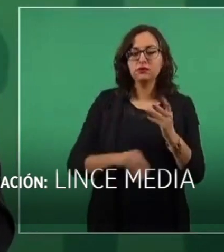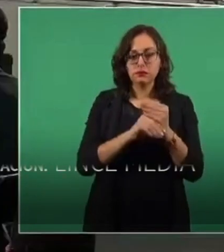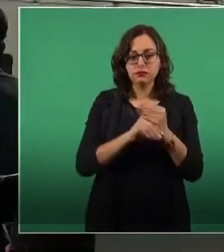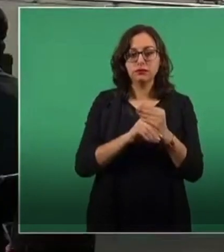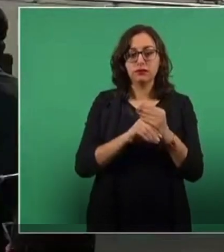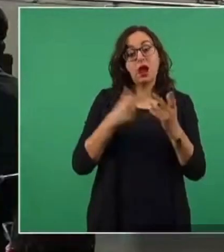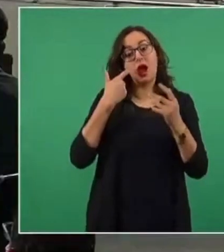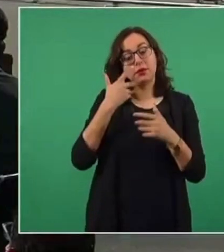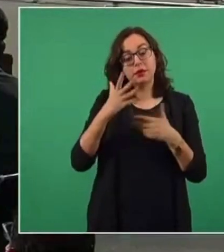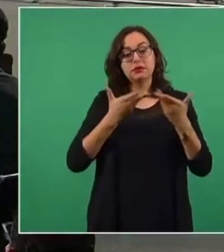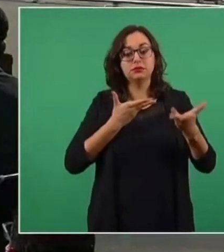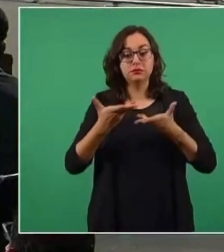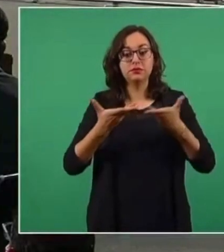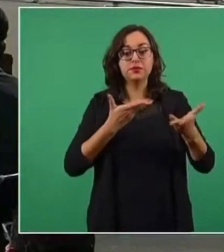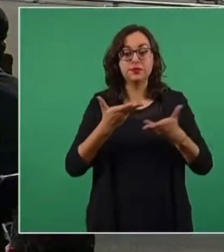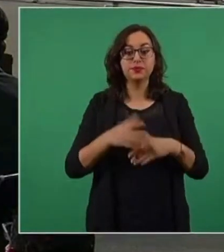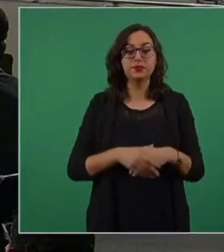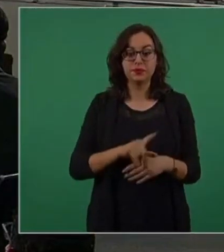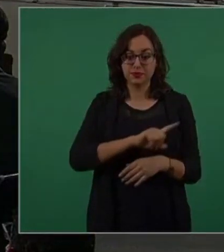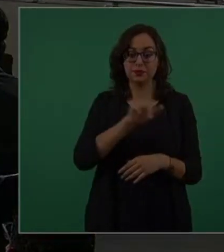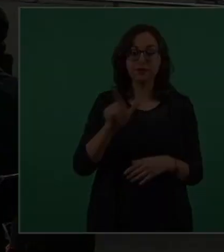ver a qué llega, pues ya les diremos un poco más tarde.